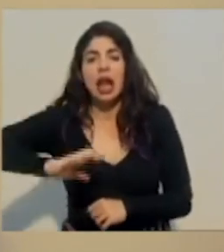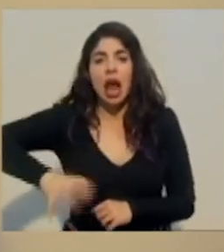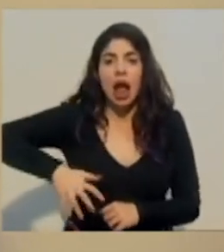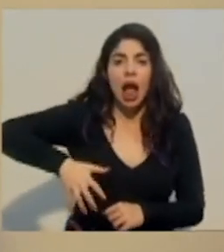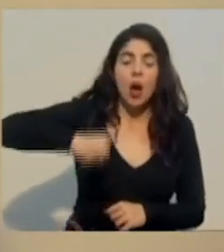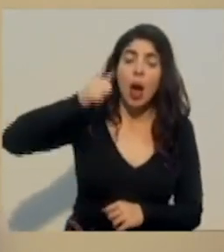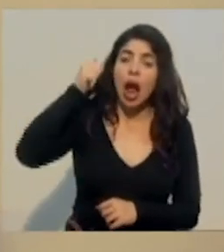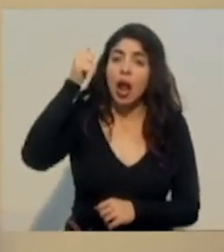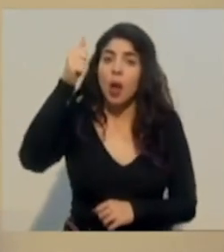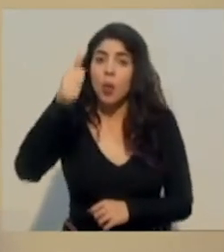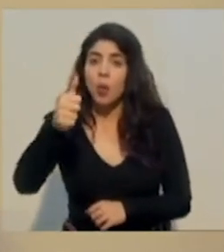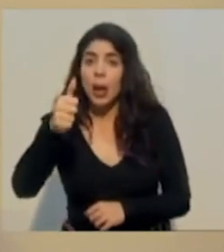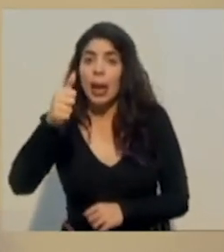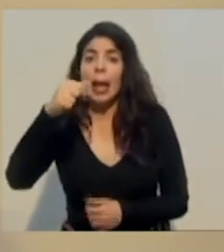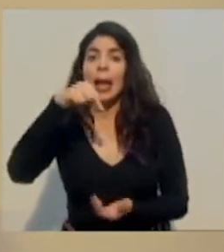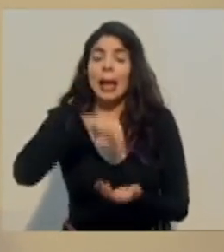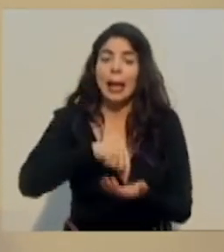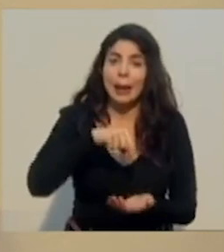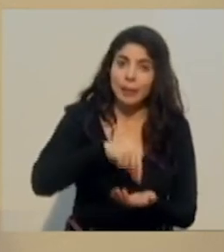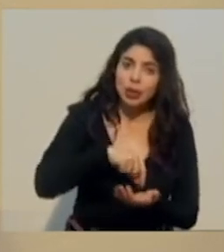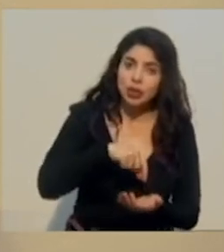Alajuela, Quepos.